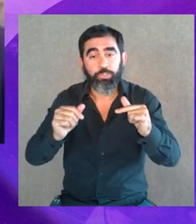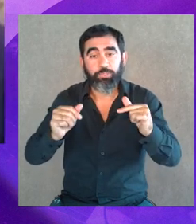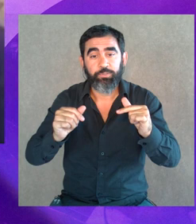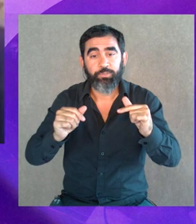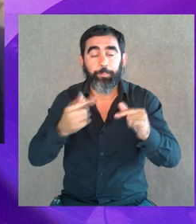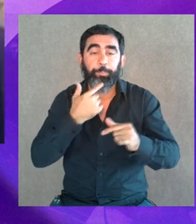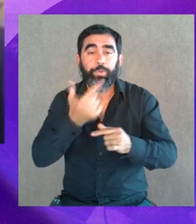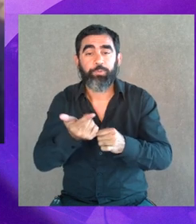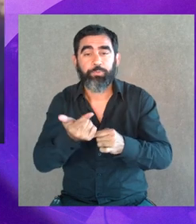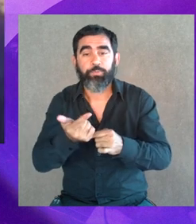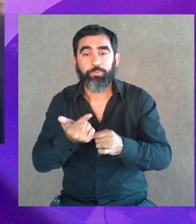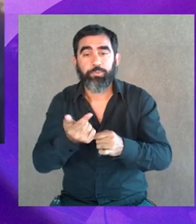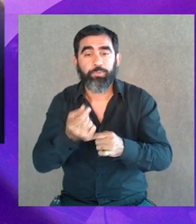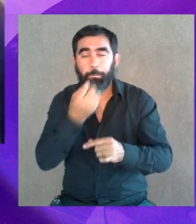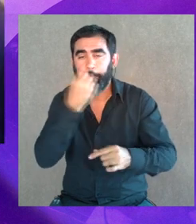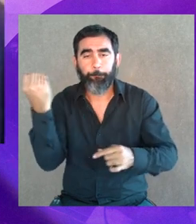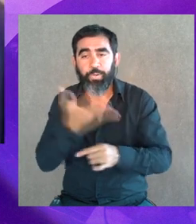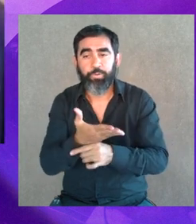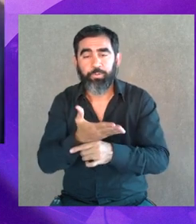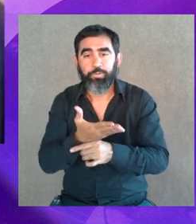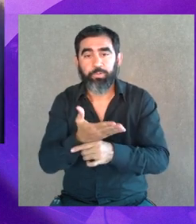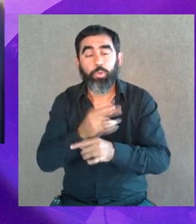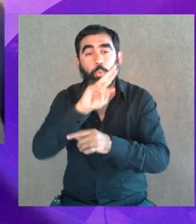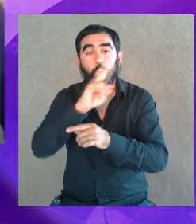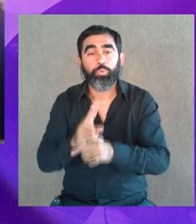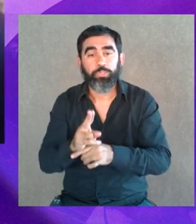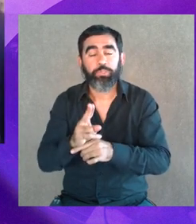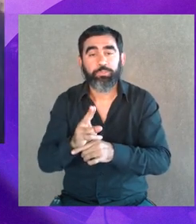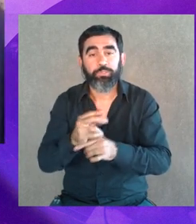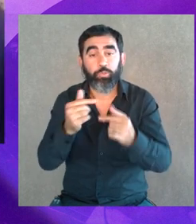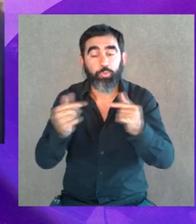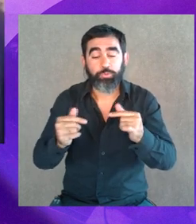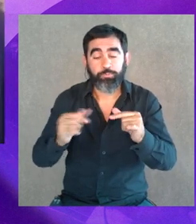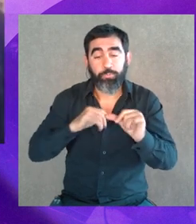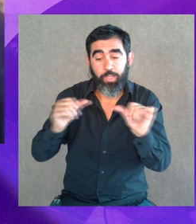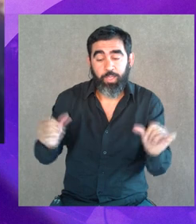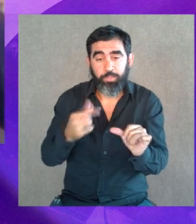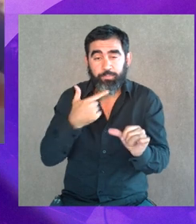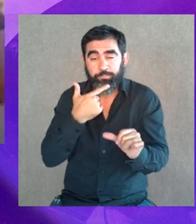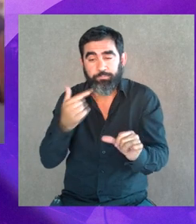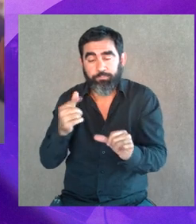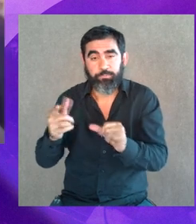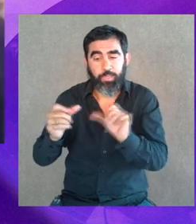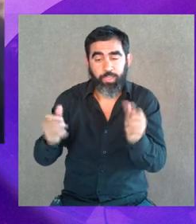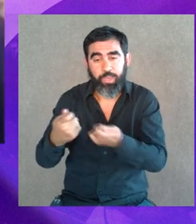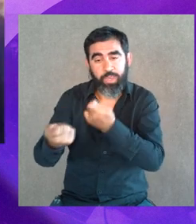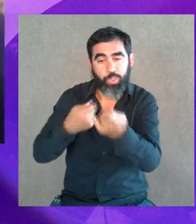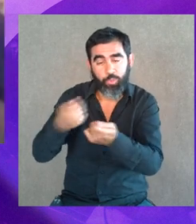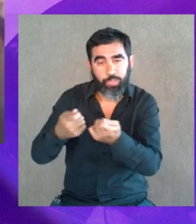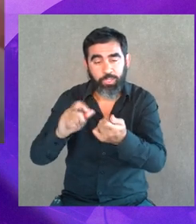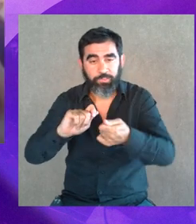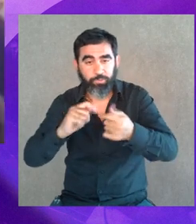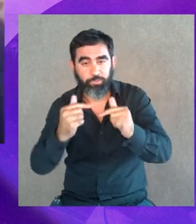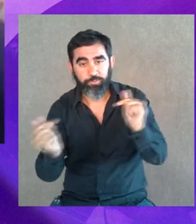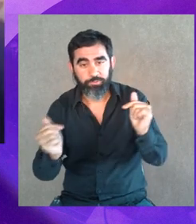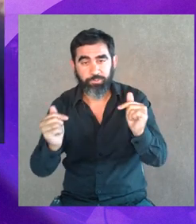todo lo que se haga, por ejemplo, no hay nada más maravilloso que usar la ficción para denunciar, para